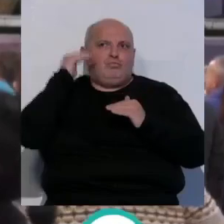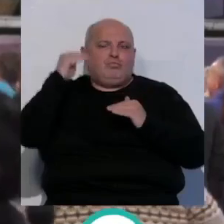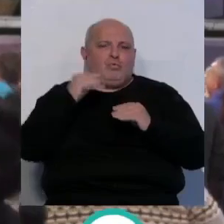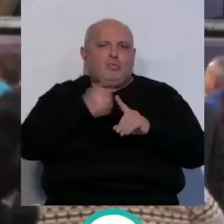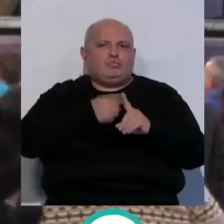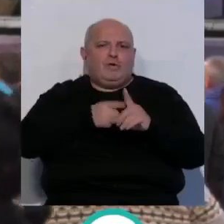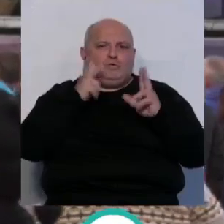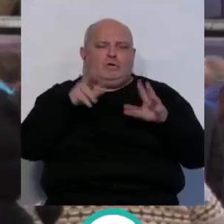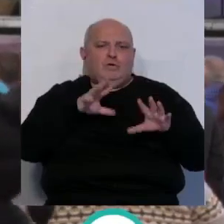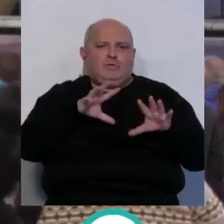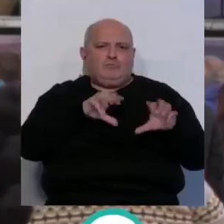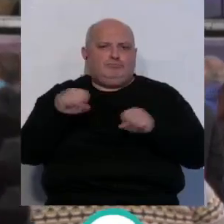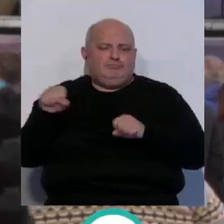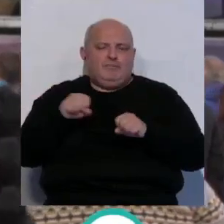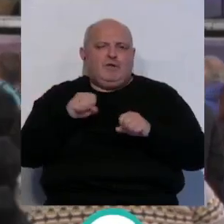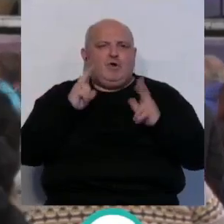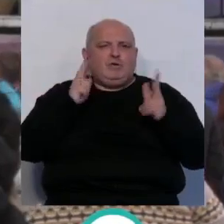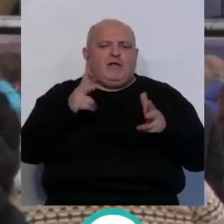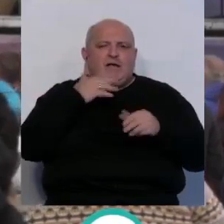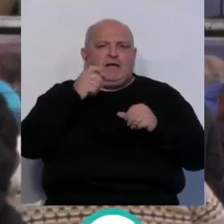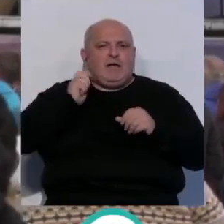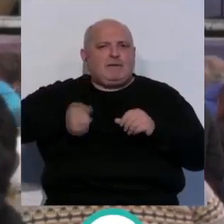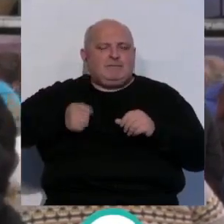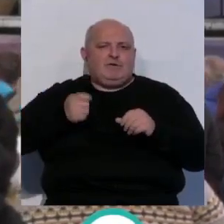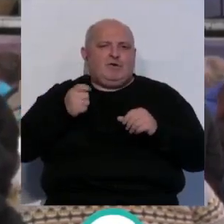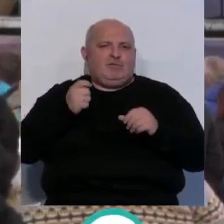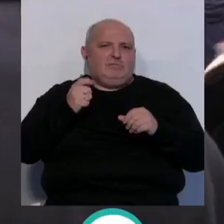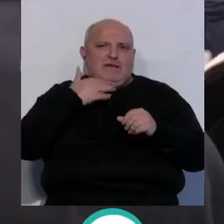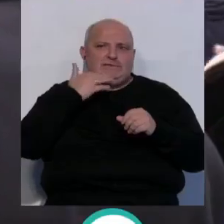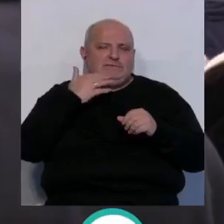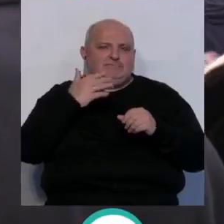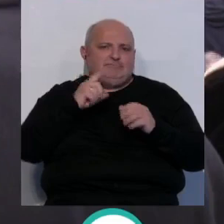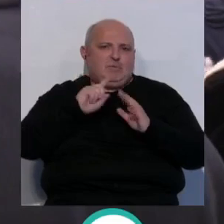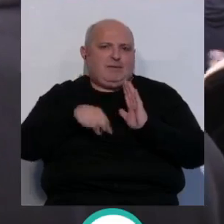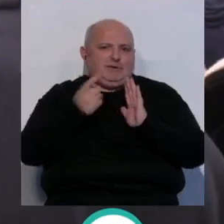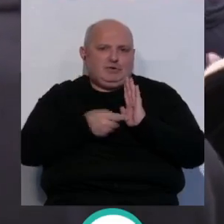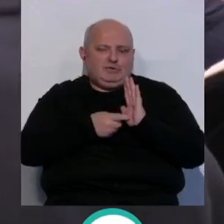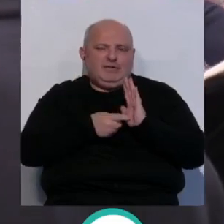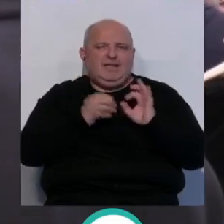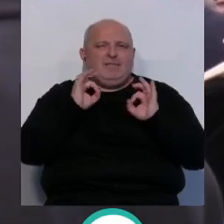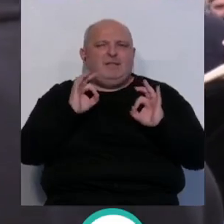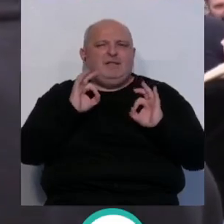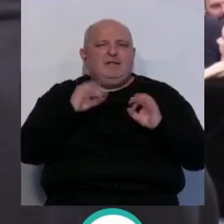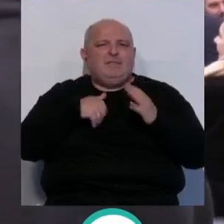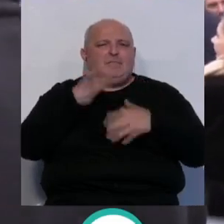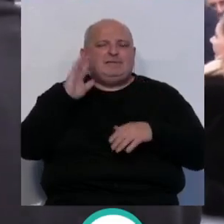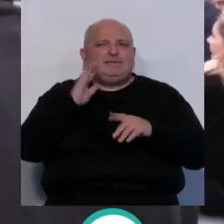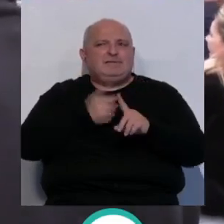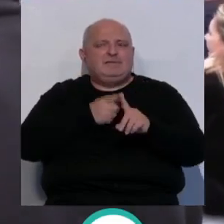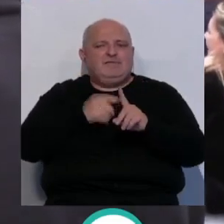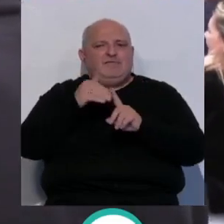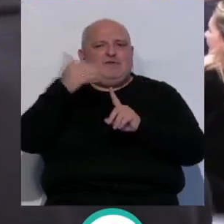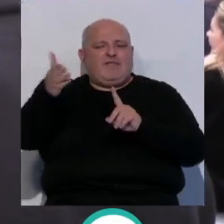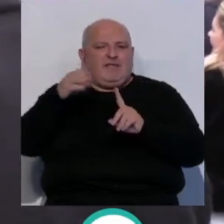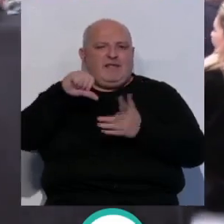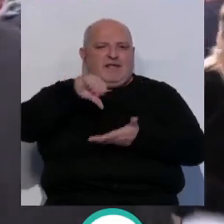ocupación hotelera en la provincia. Hoteles, apartamentos y hostales casi han ocupado todas sus plazas, especialmente los establecimientos de fuera de